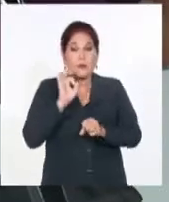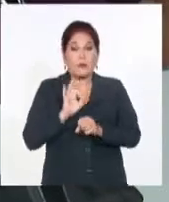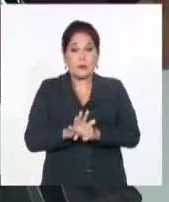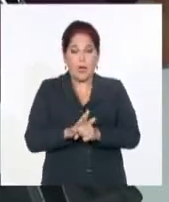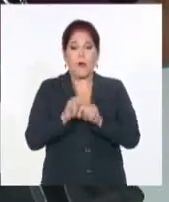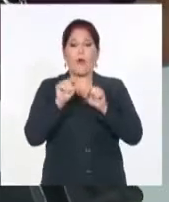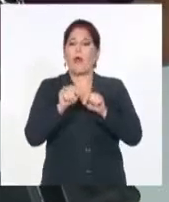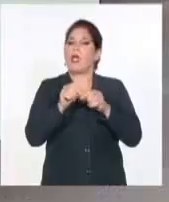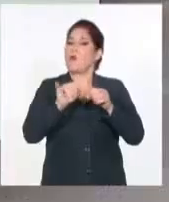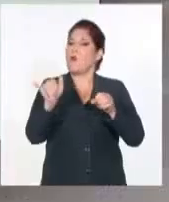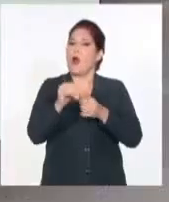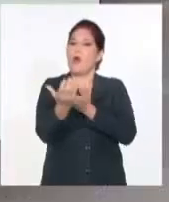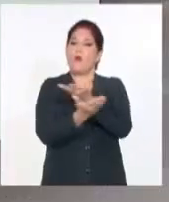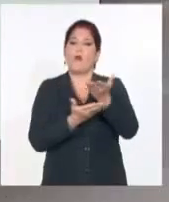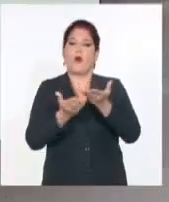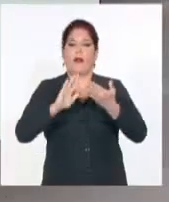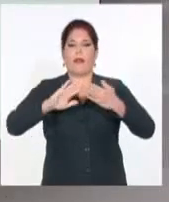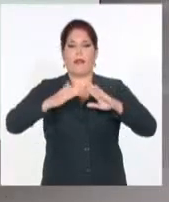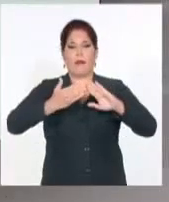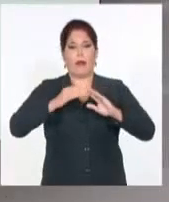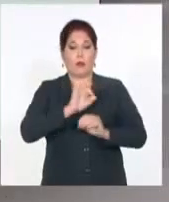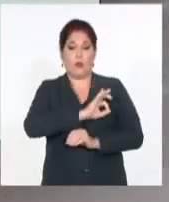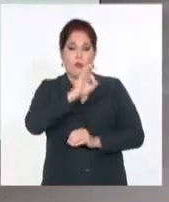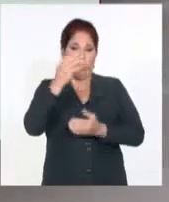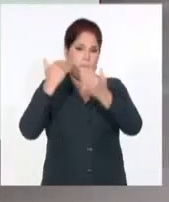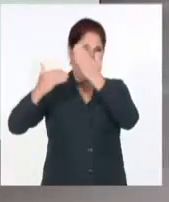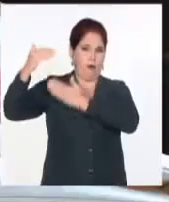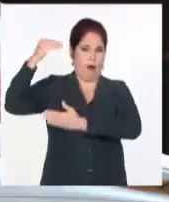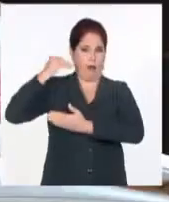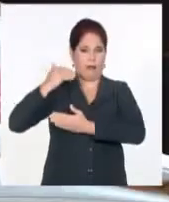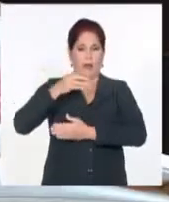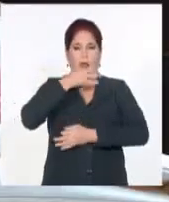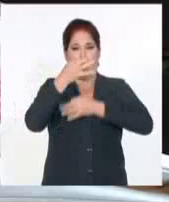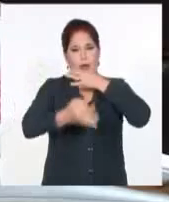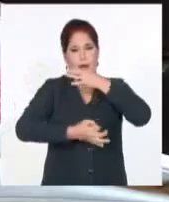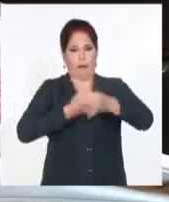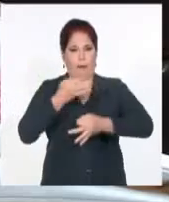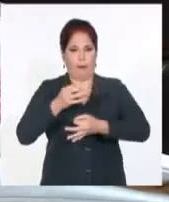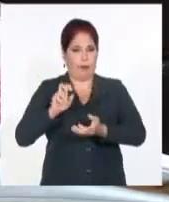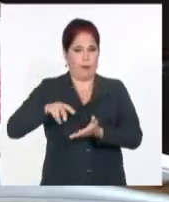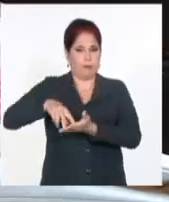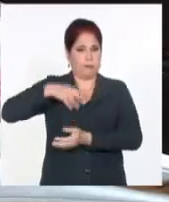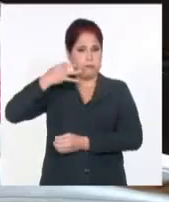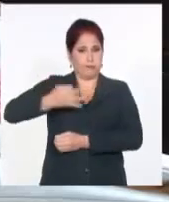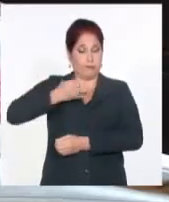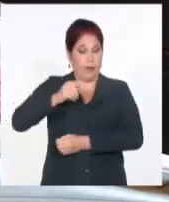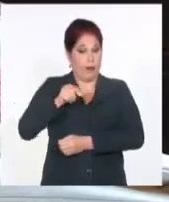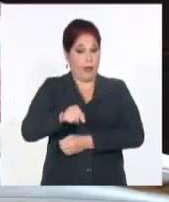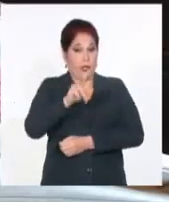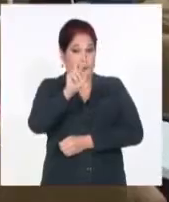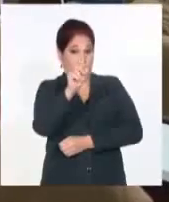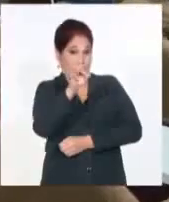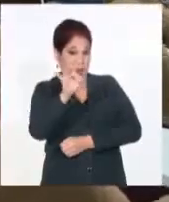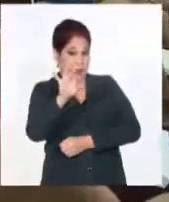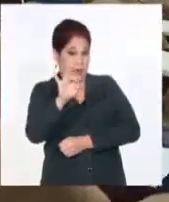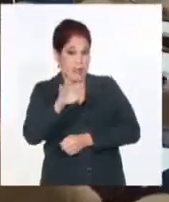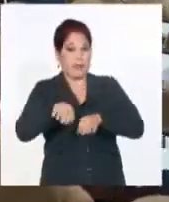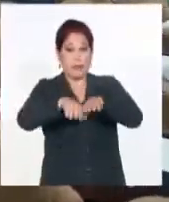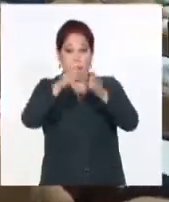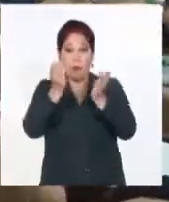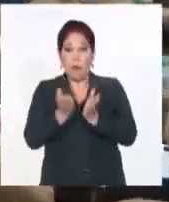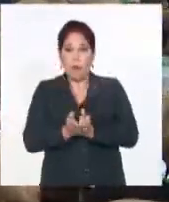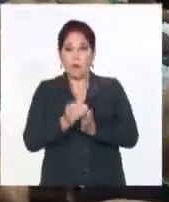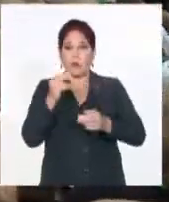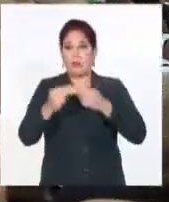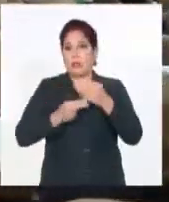para abrir un escenario de debate inédito, rememoró Jumpentón. Desde el último encuentro realizado en 2015, en el mundo se han